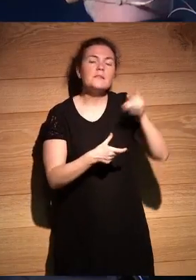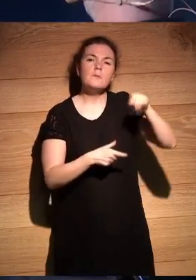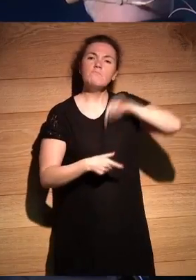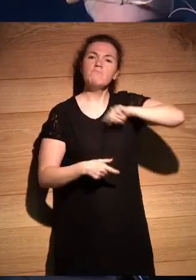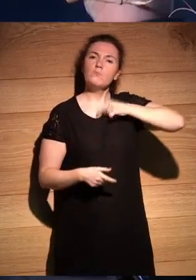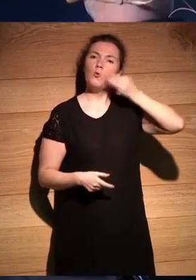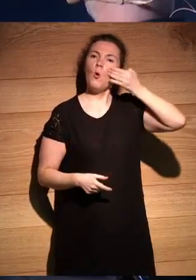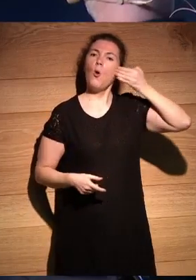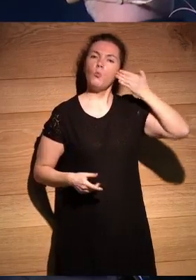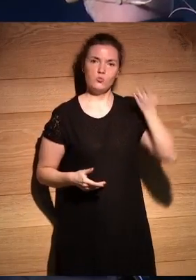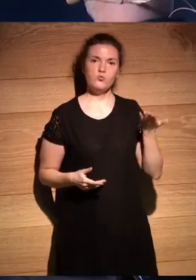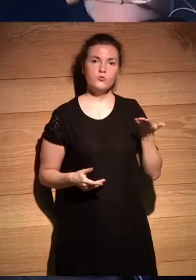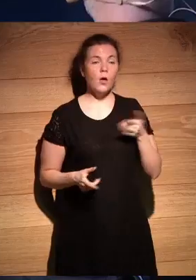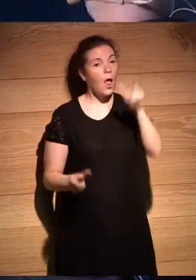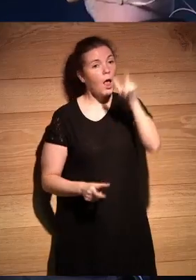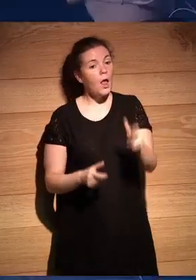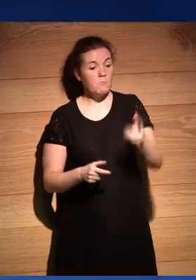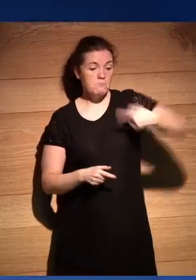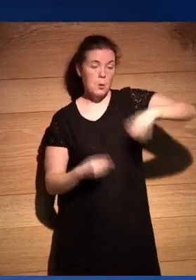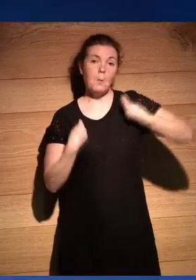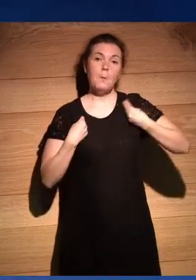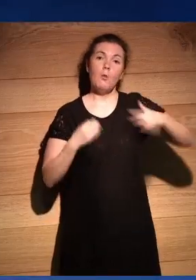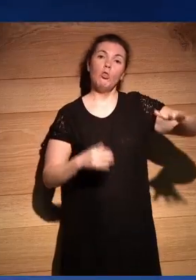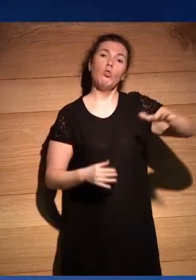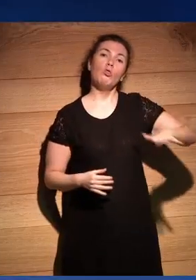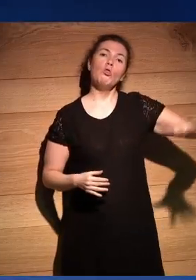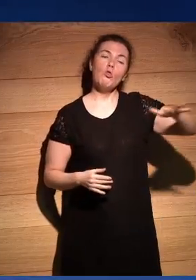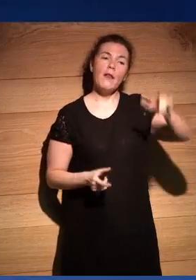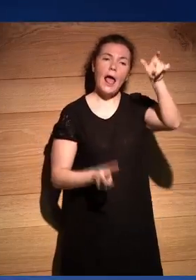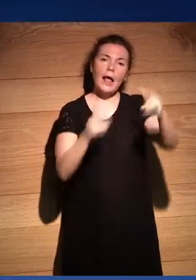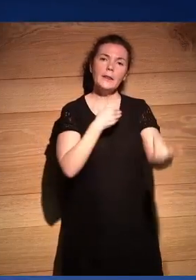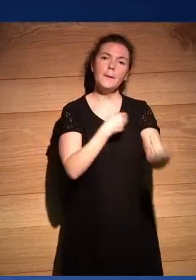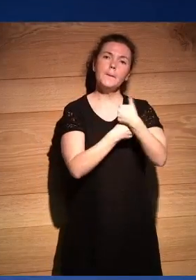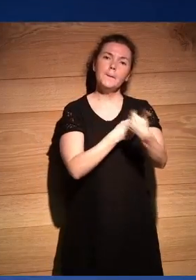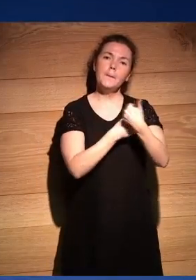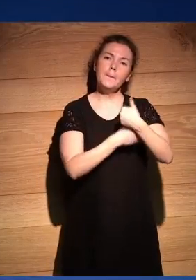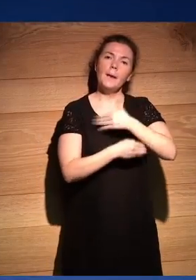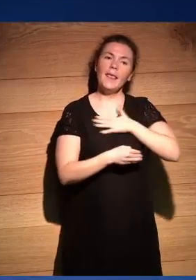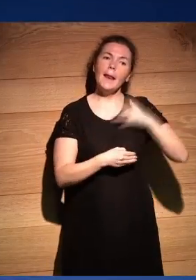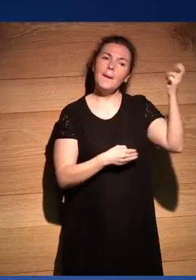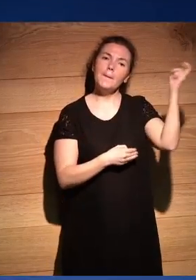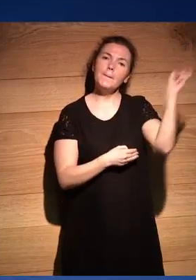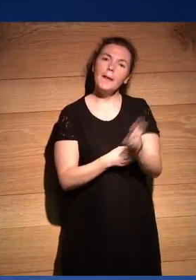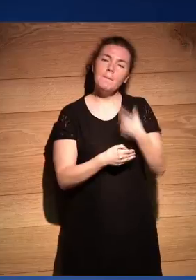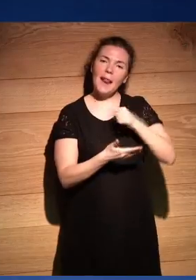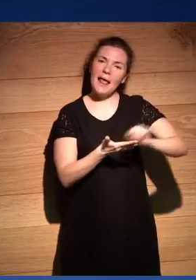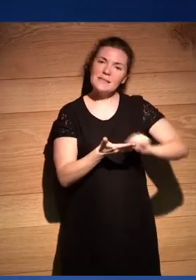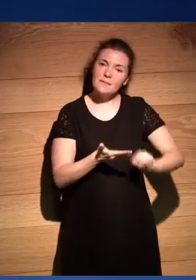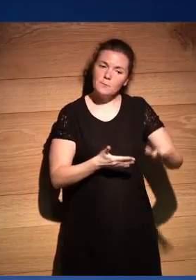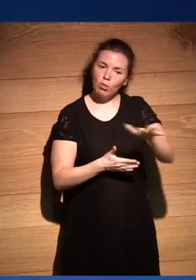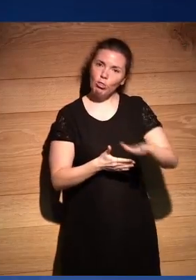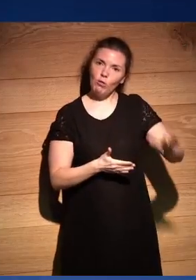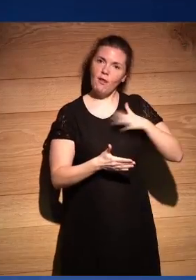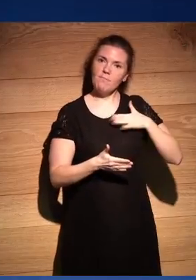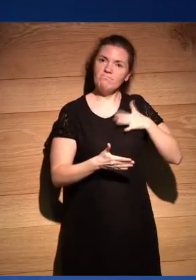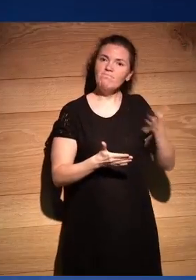orgullo en decir ah mira vivimos en un lugar al que viene mucha gente a escribir de él y